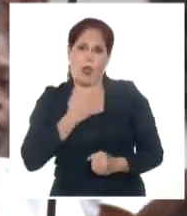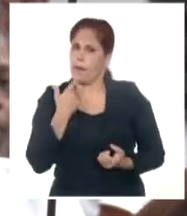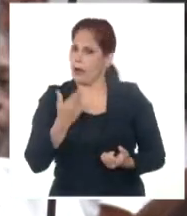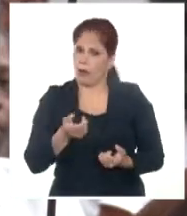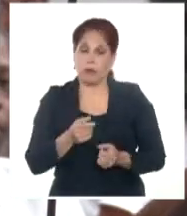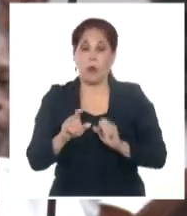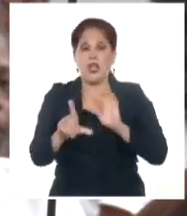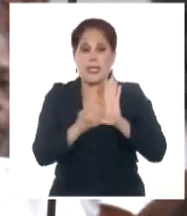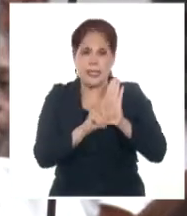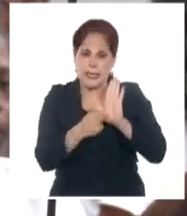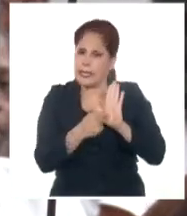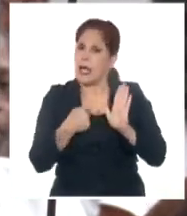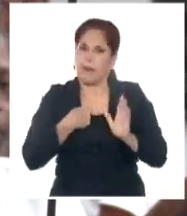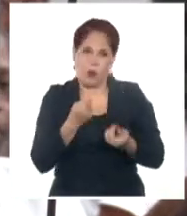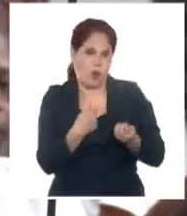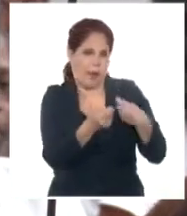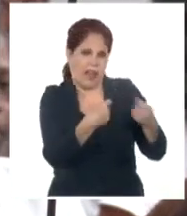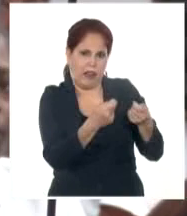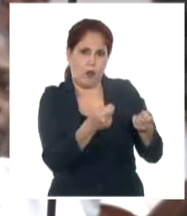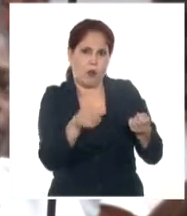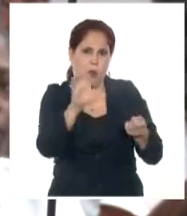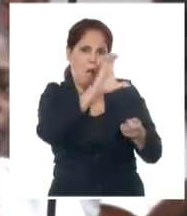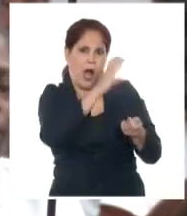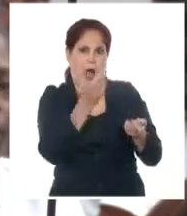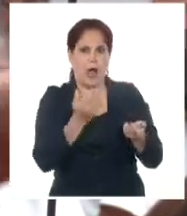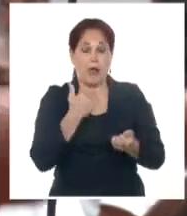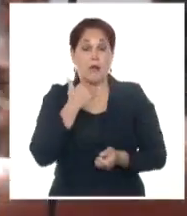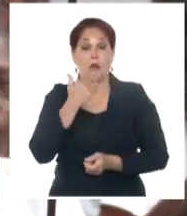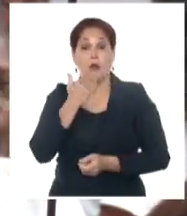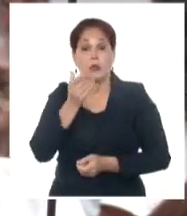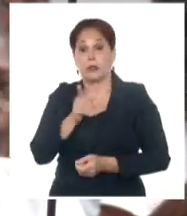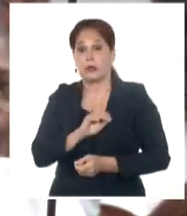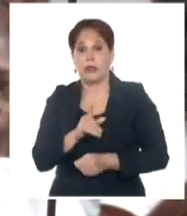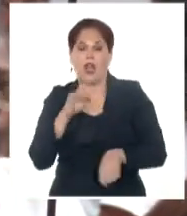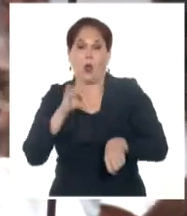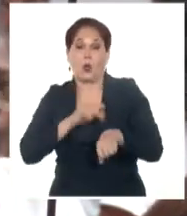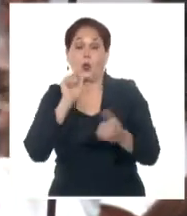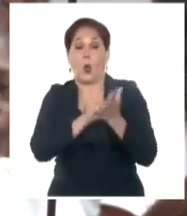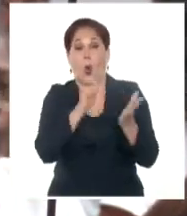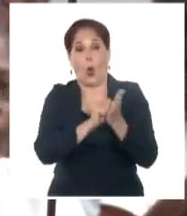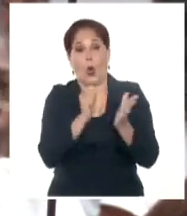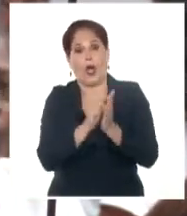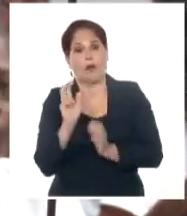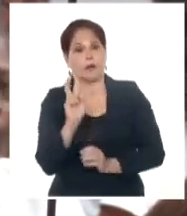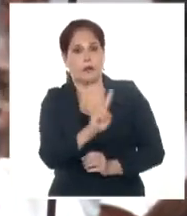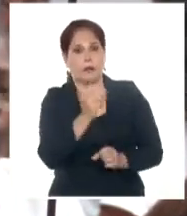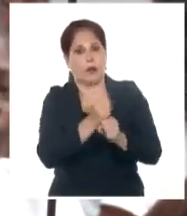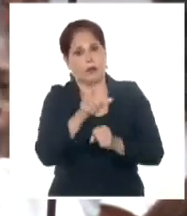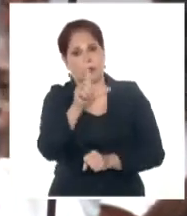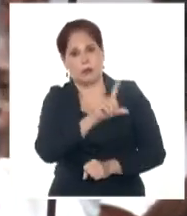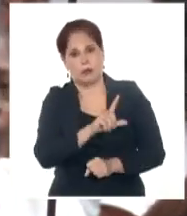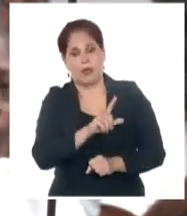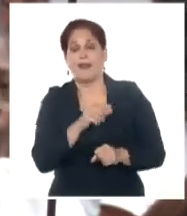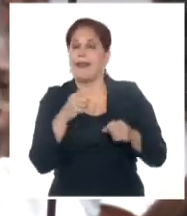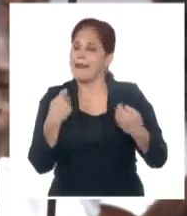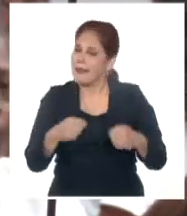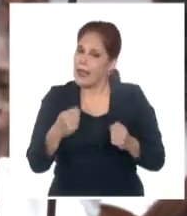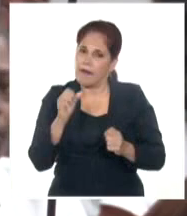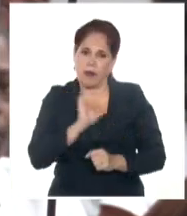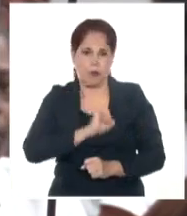sacar una licencia sencillamente para que el jefe del sector y el trabajador social no me toquen la puerta a visitarme. Yo creo que es lograr